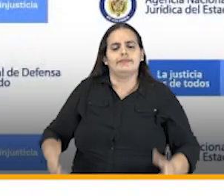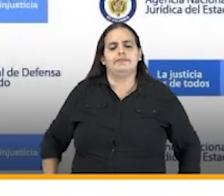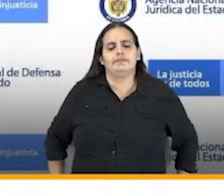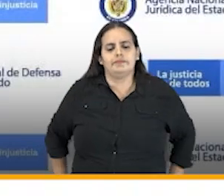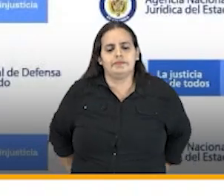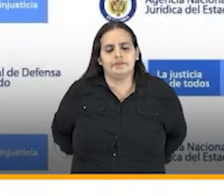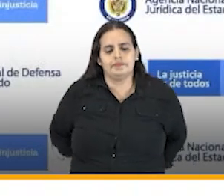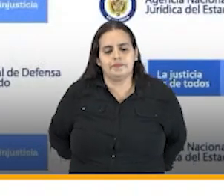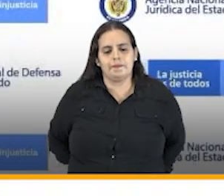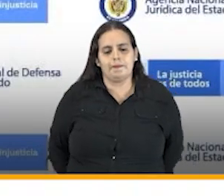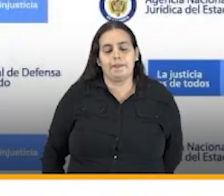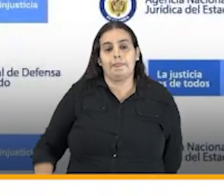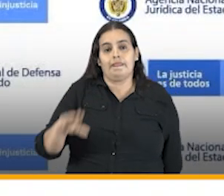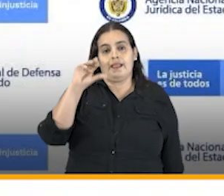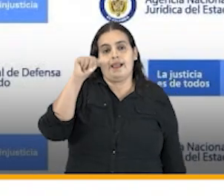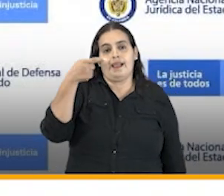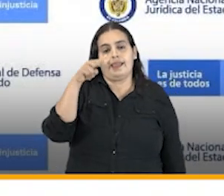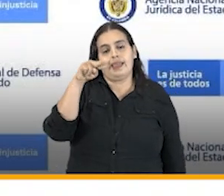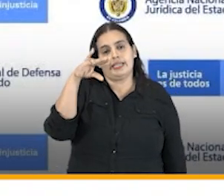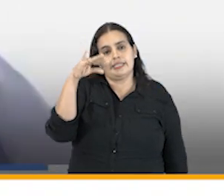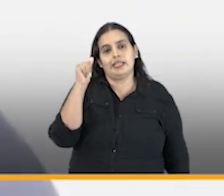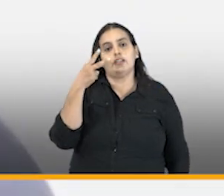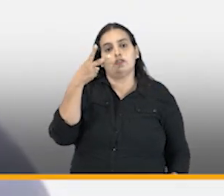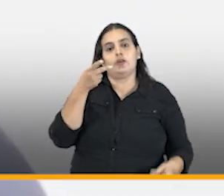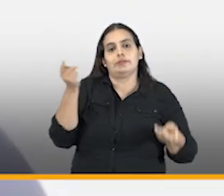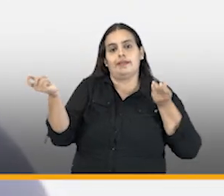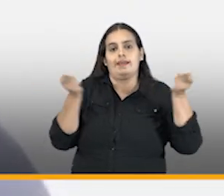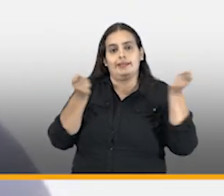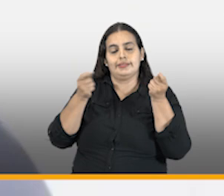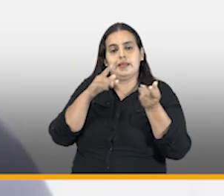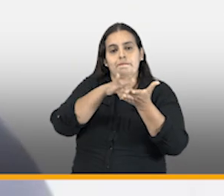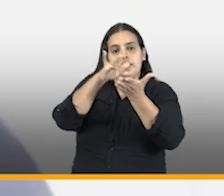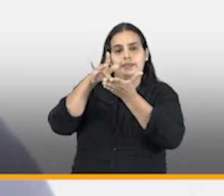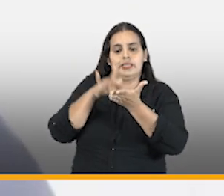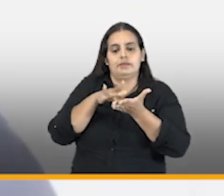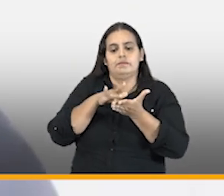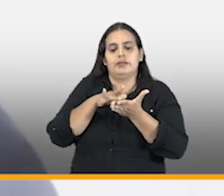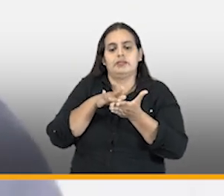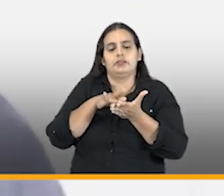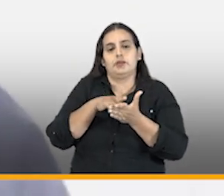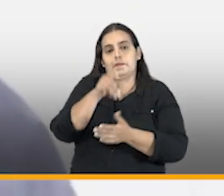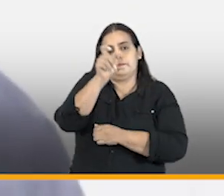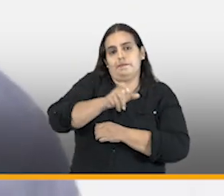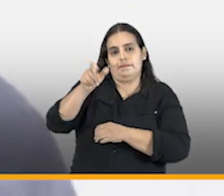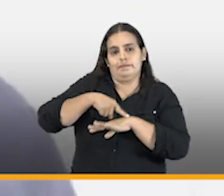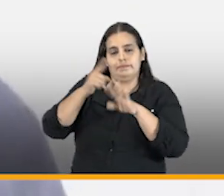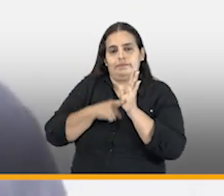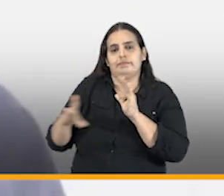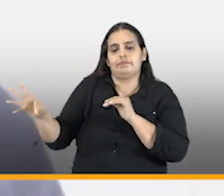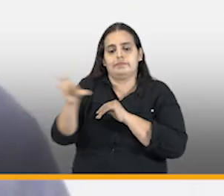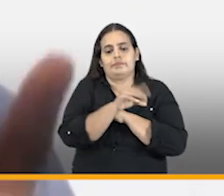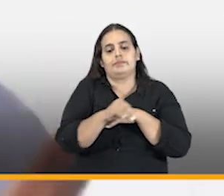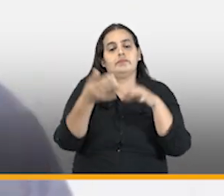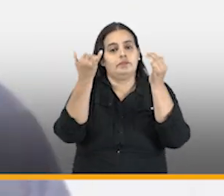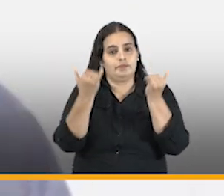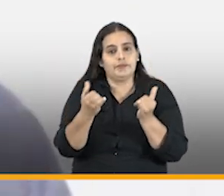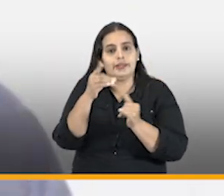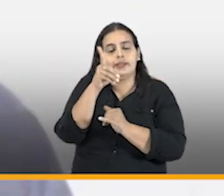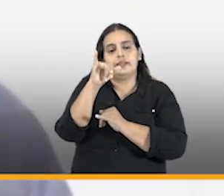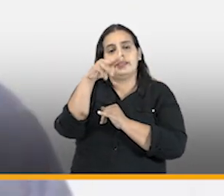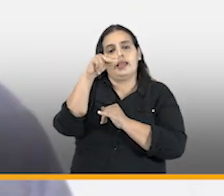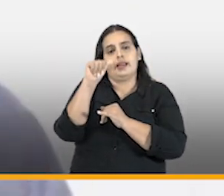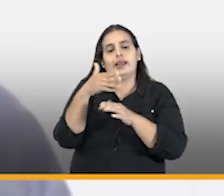la agencia desarrolla dos tipos de estrategias de participación ciudadana y y diana